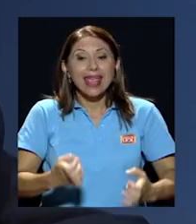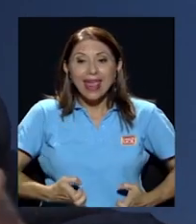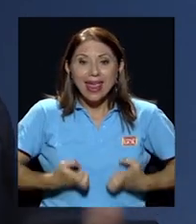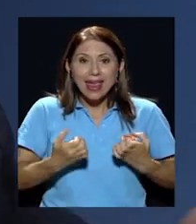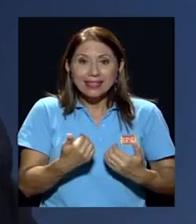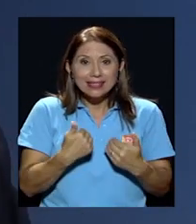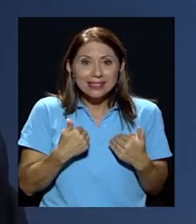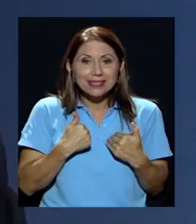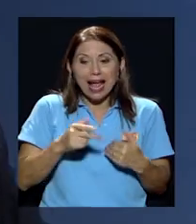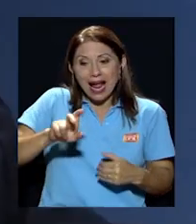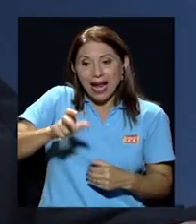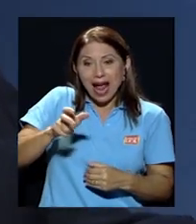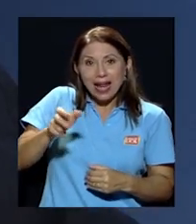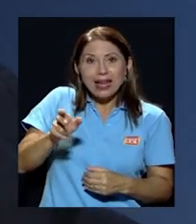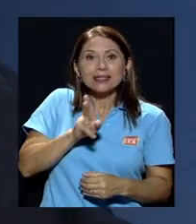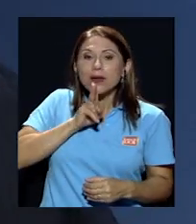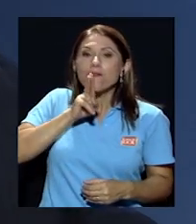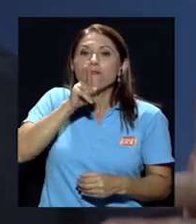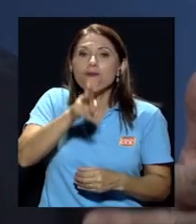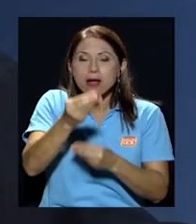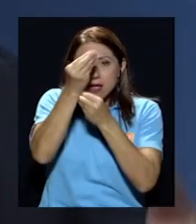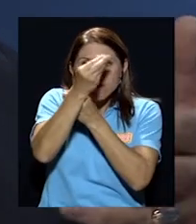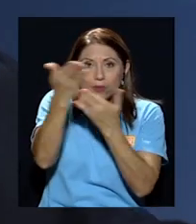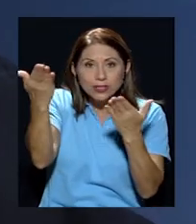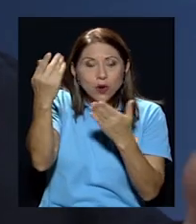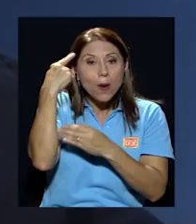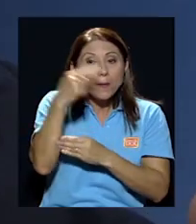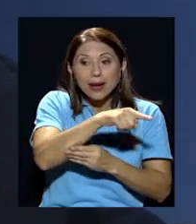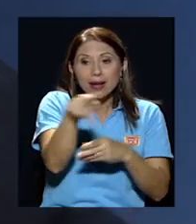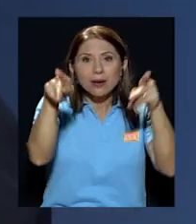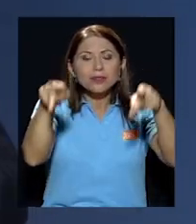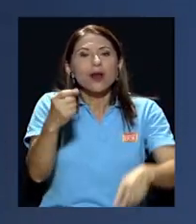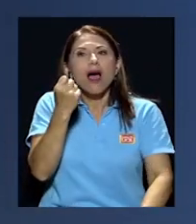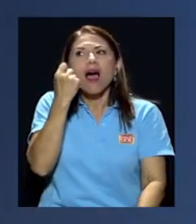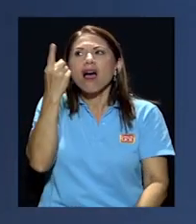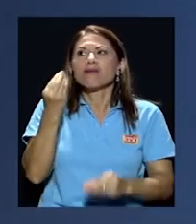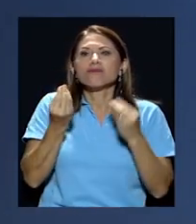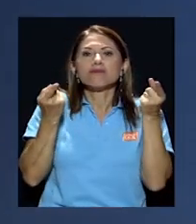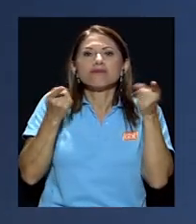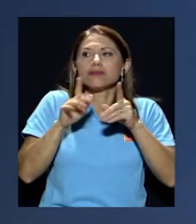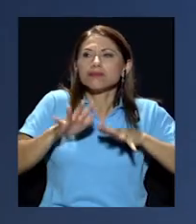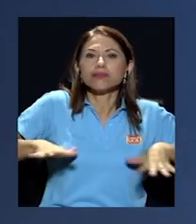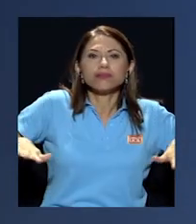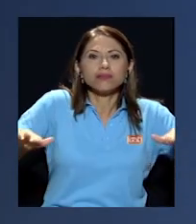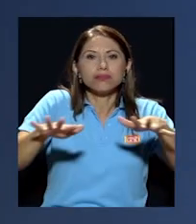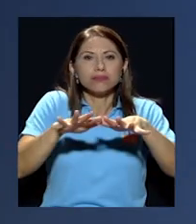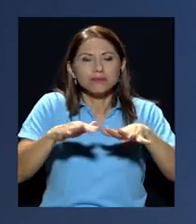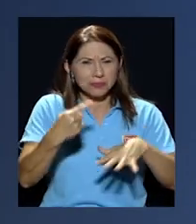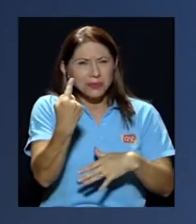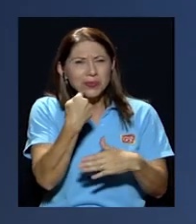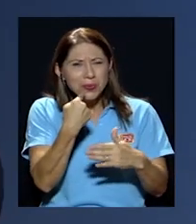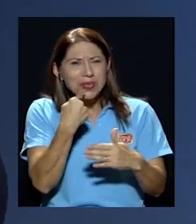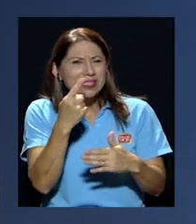verdaderos de información para que la persona entienda lo que está pasando en su entorno déjeme ponérselo de una